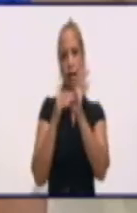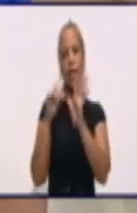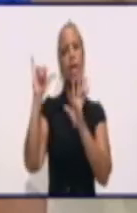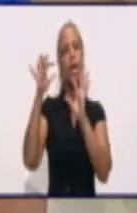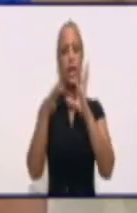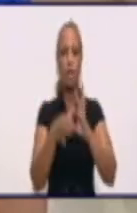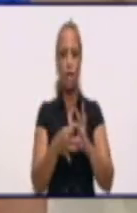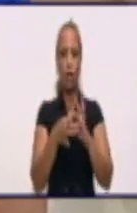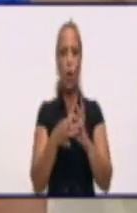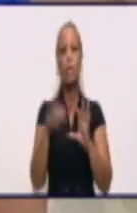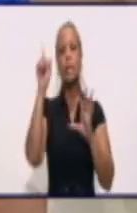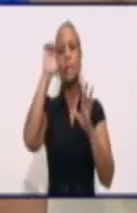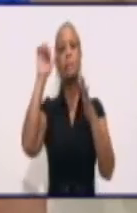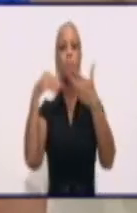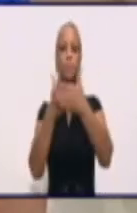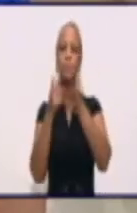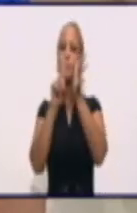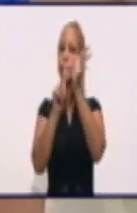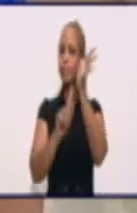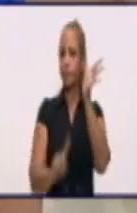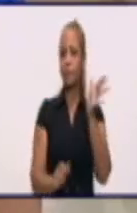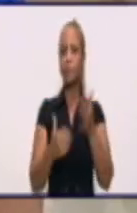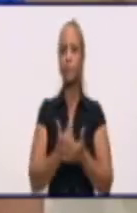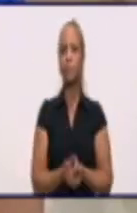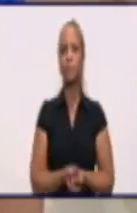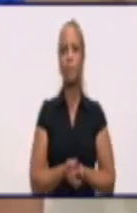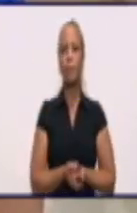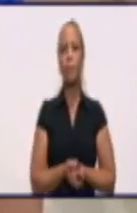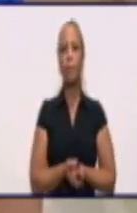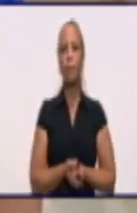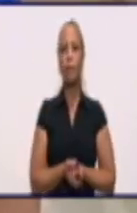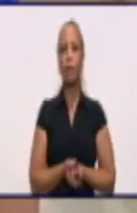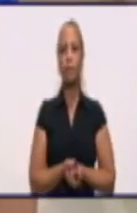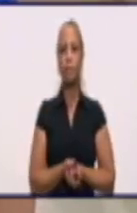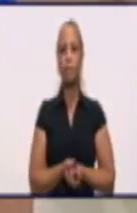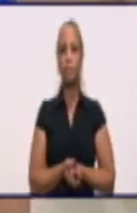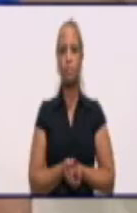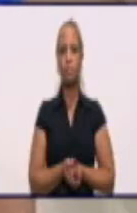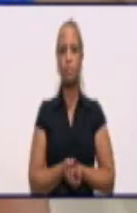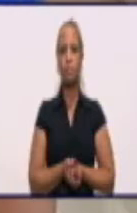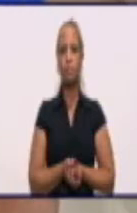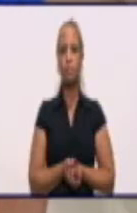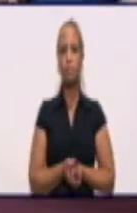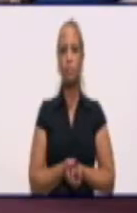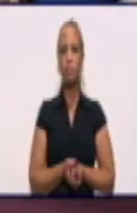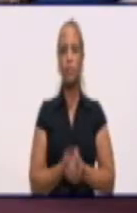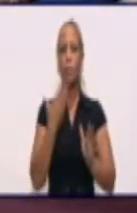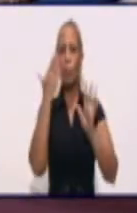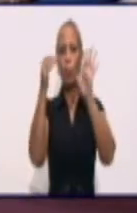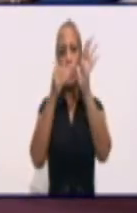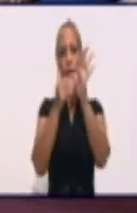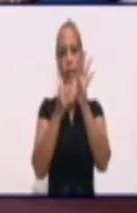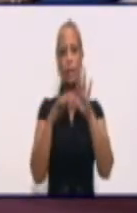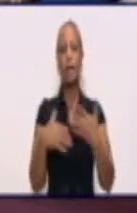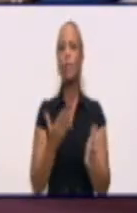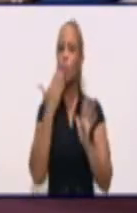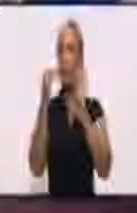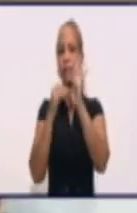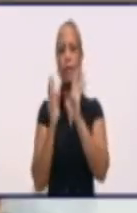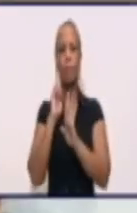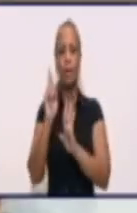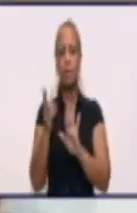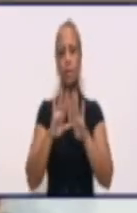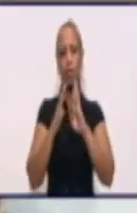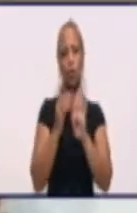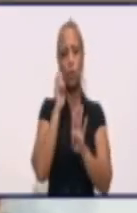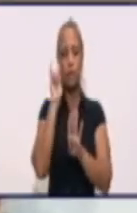Daniel Solís Prada, especialista del Departamento de Desarrollo de la Unión Eléctrica aquí en Granma. Buenas tardes, ingeniero. Buenas tardes, y una es para ti y para los